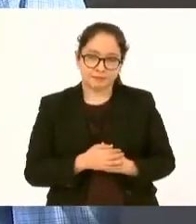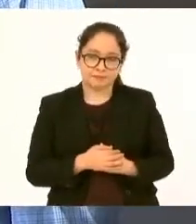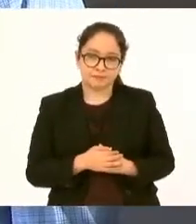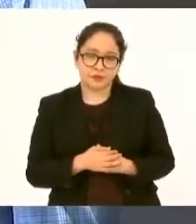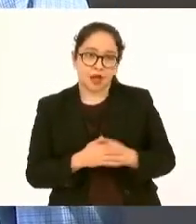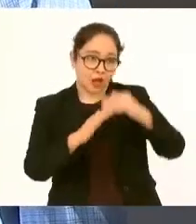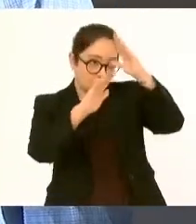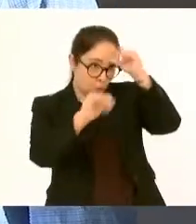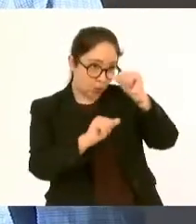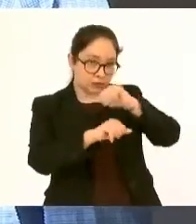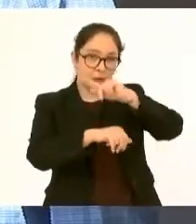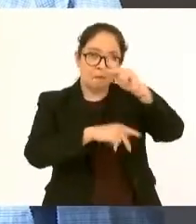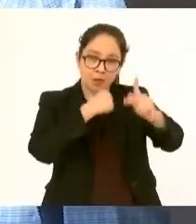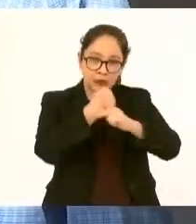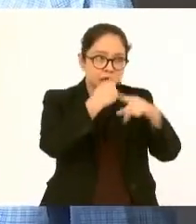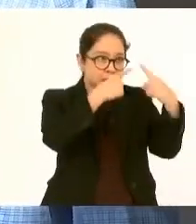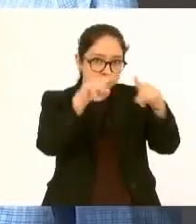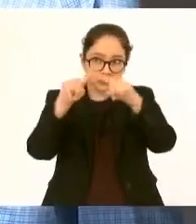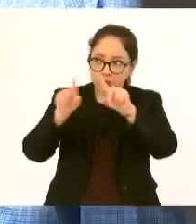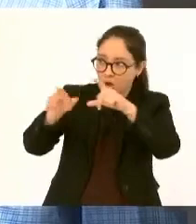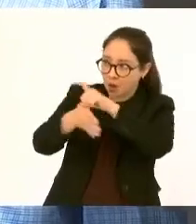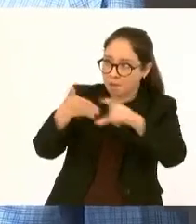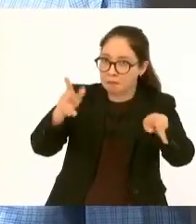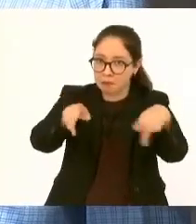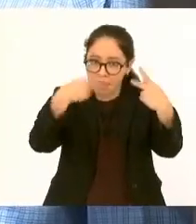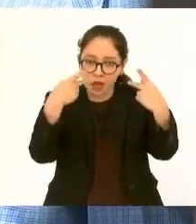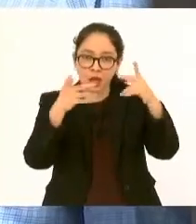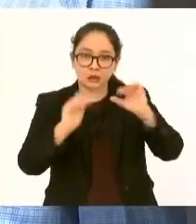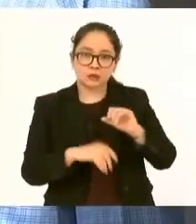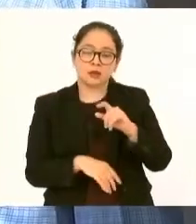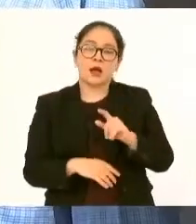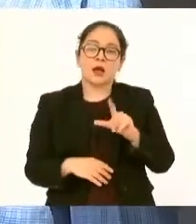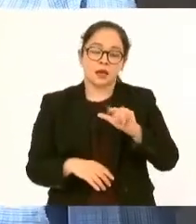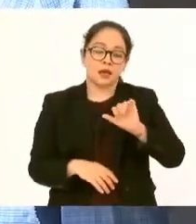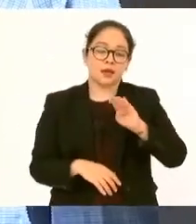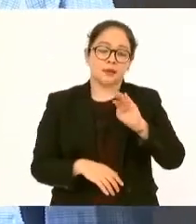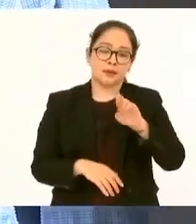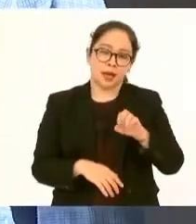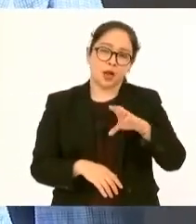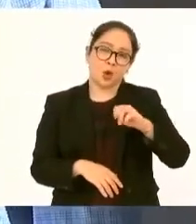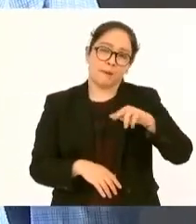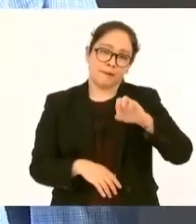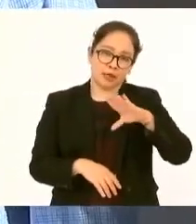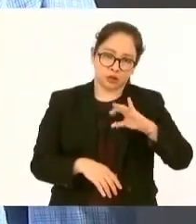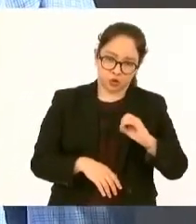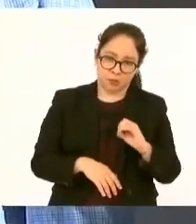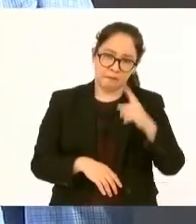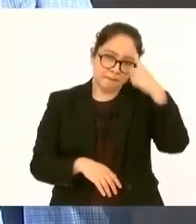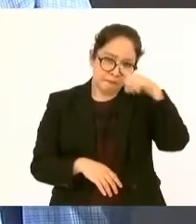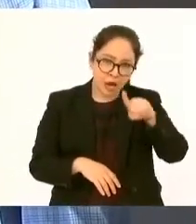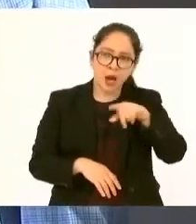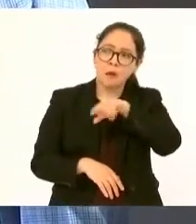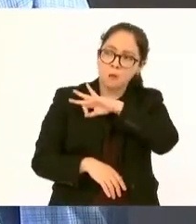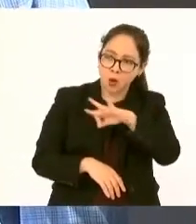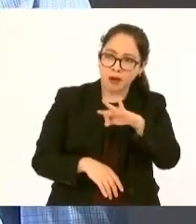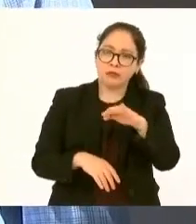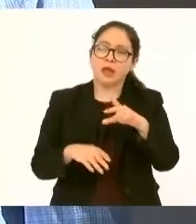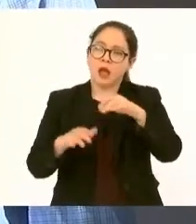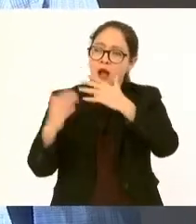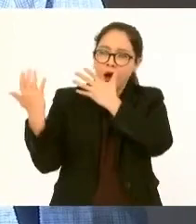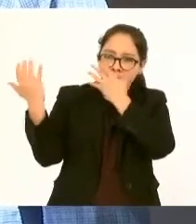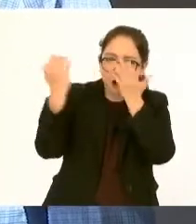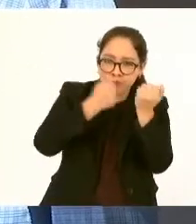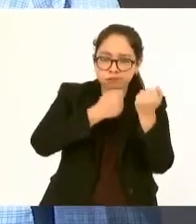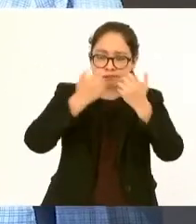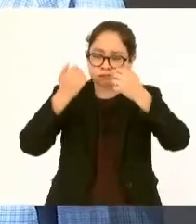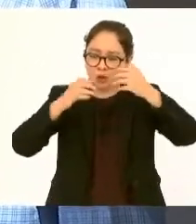comercio para que se permitiera la exportación de azúcar en mayores